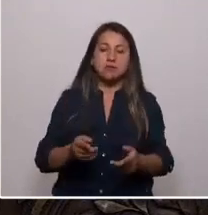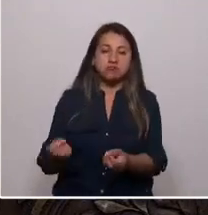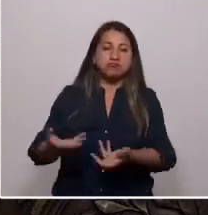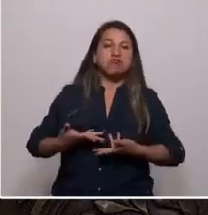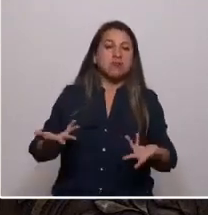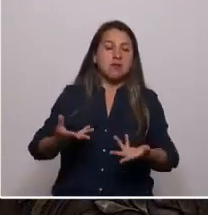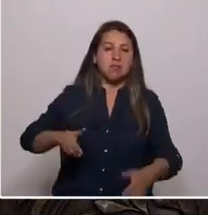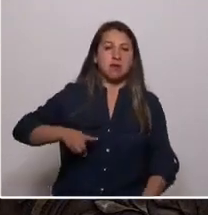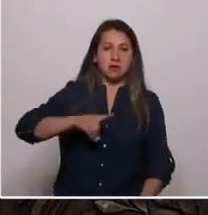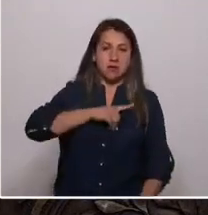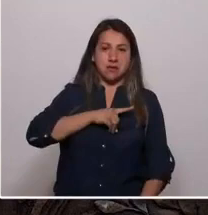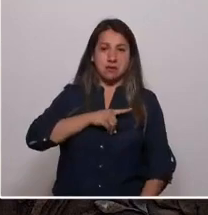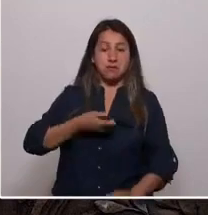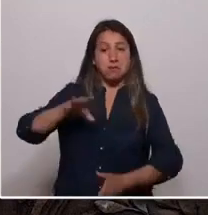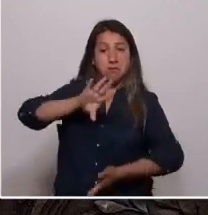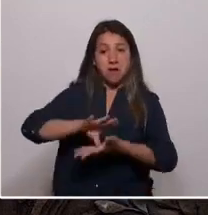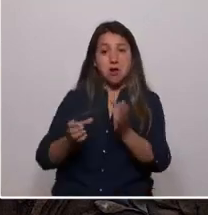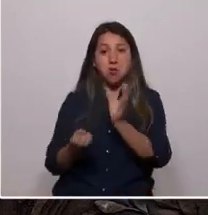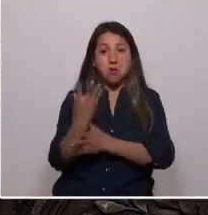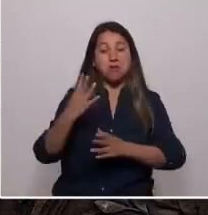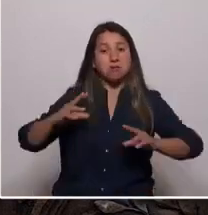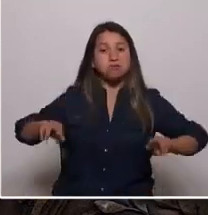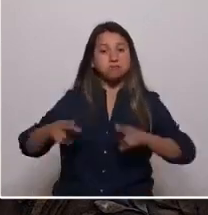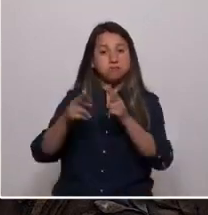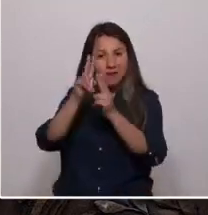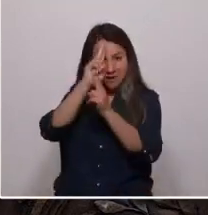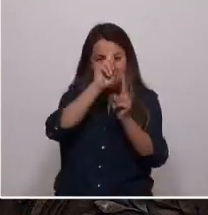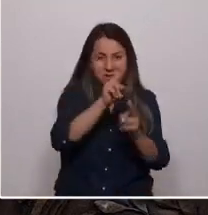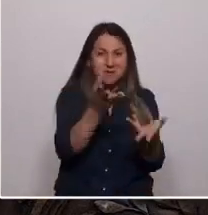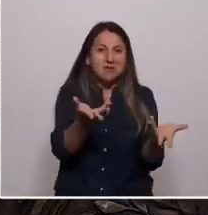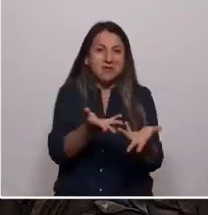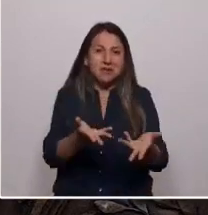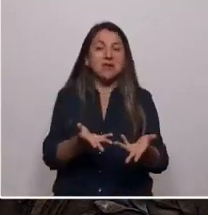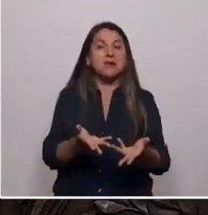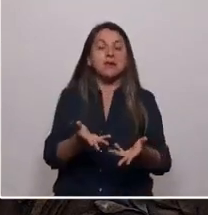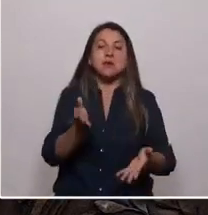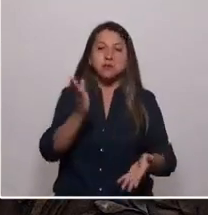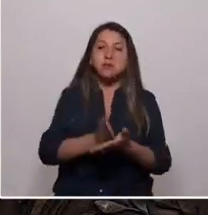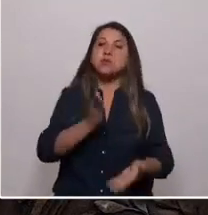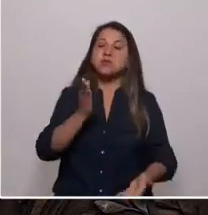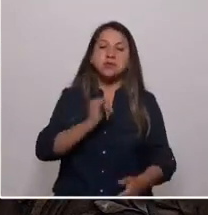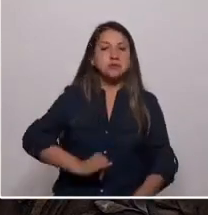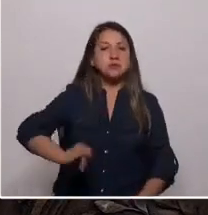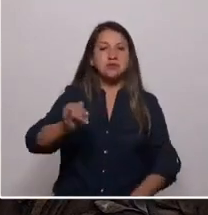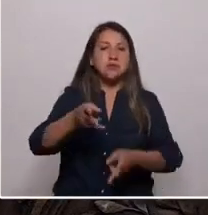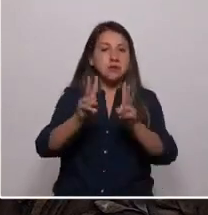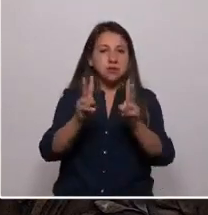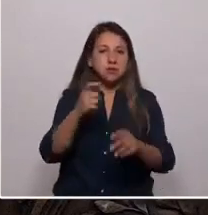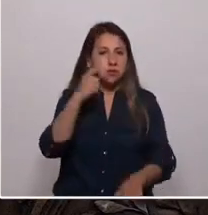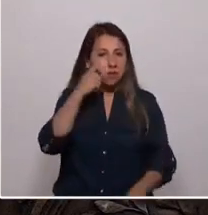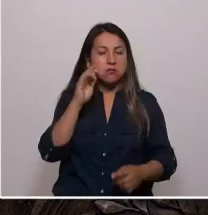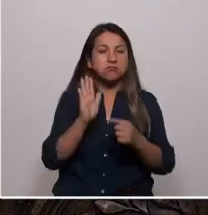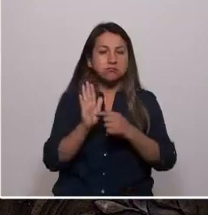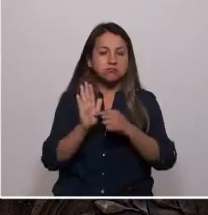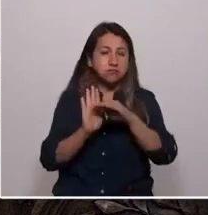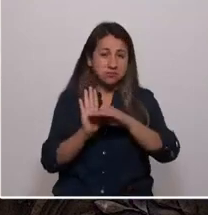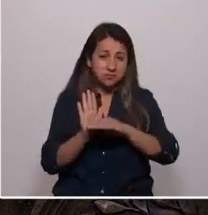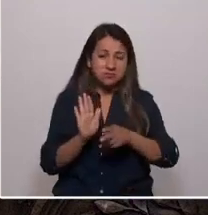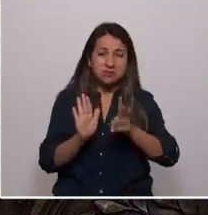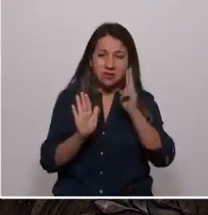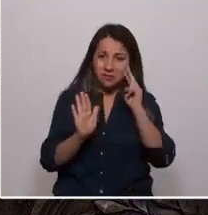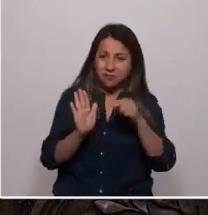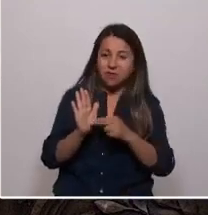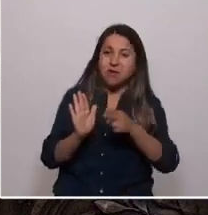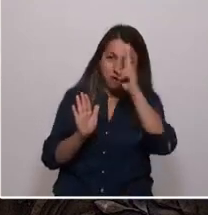sea, el nuevo país que estamos construyendo debe respetar de forma irrestricta e incondicional los derechos humanos. No nos podemos permitir